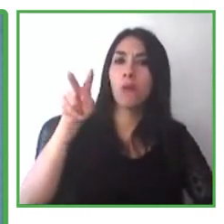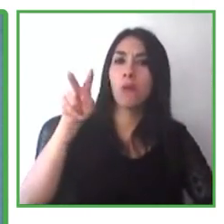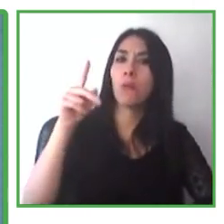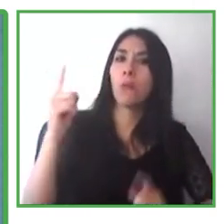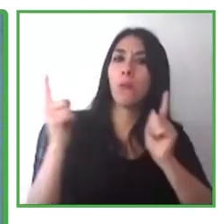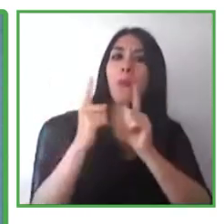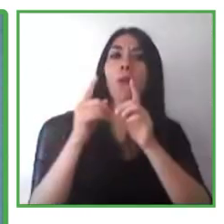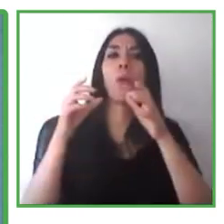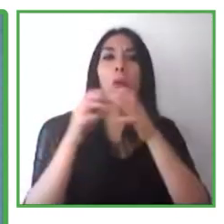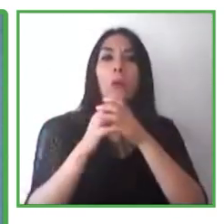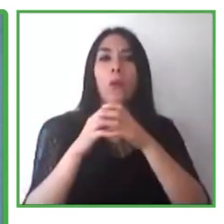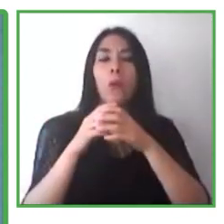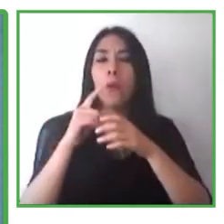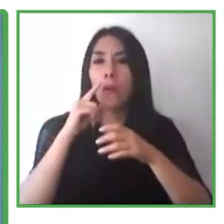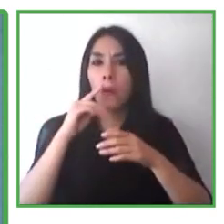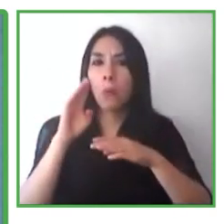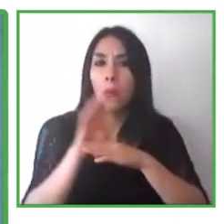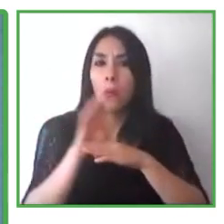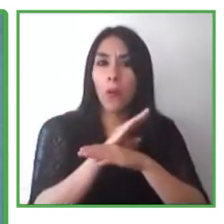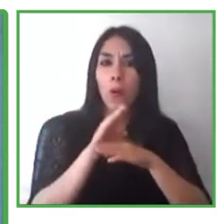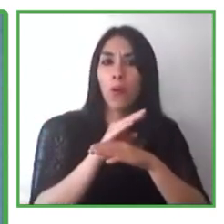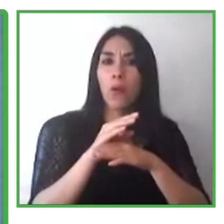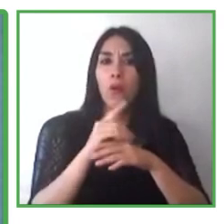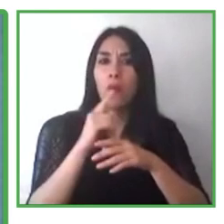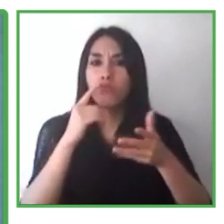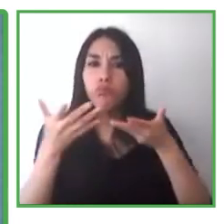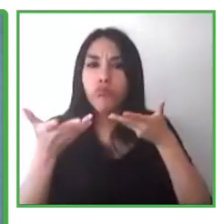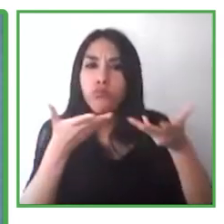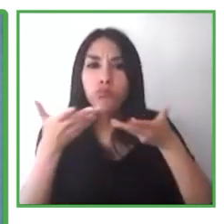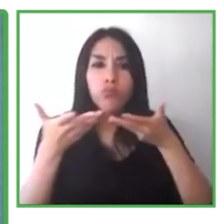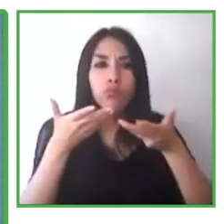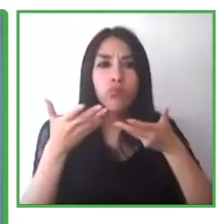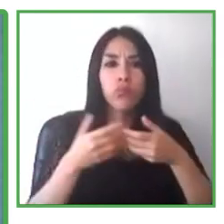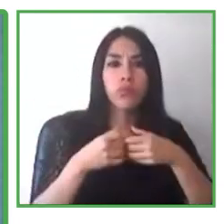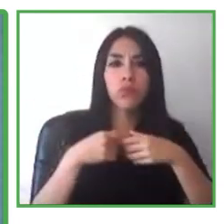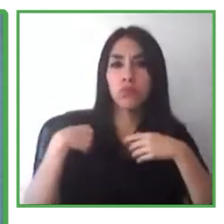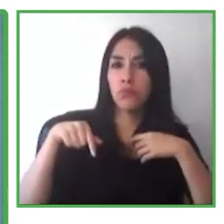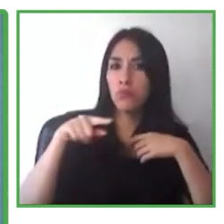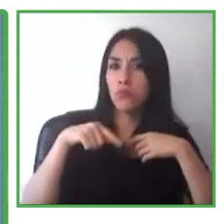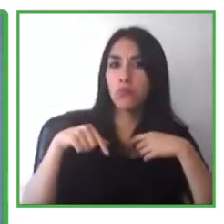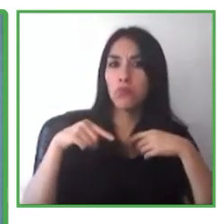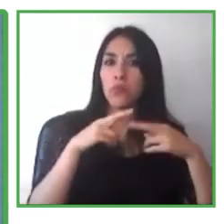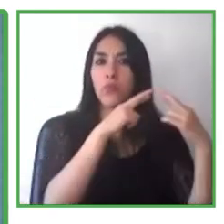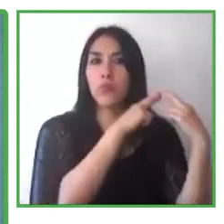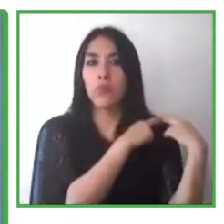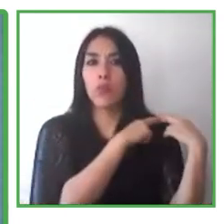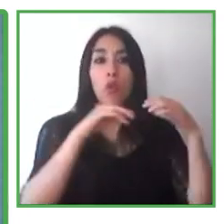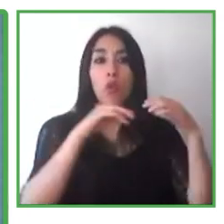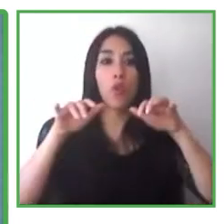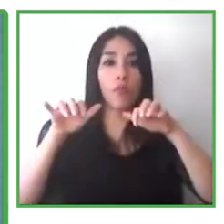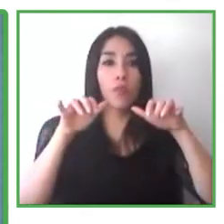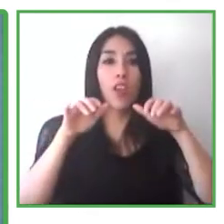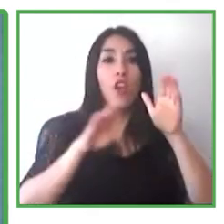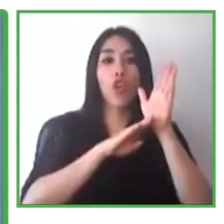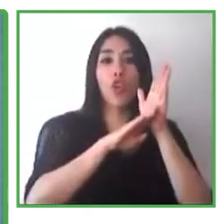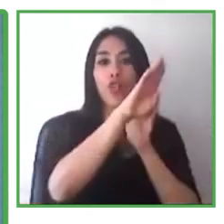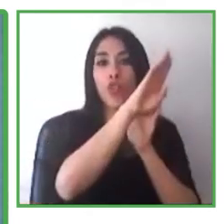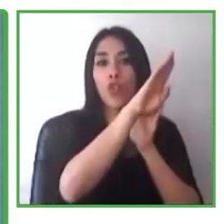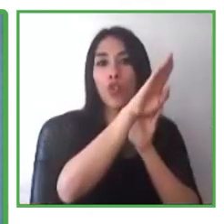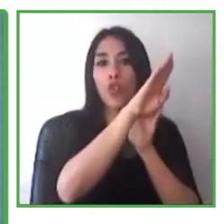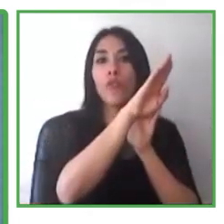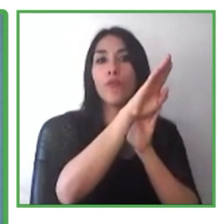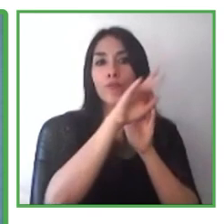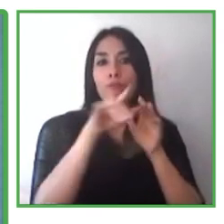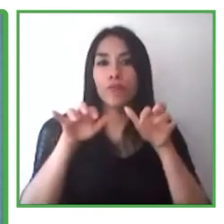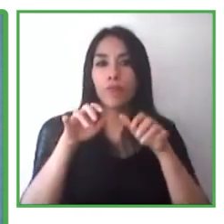especializaciones son en testeo y prueba de software, desarrollo de software, inteligencia de negocio y